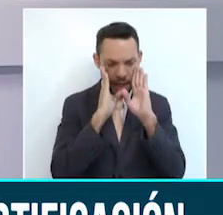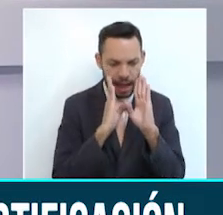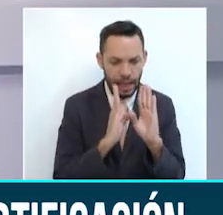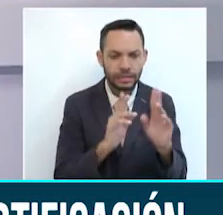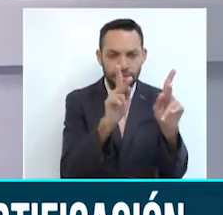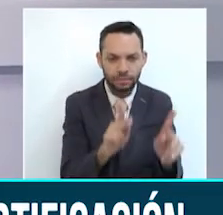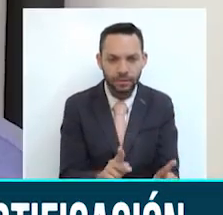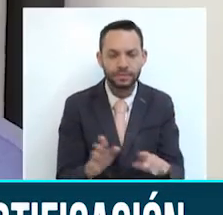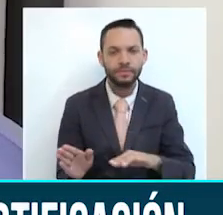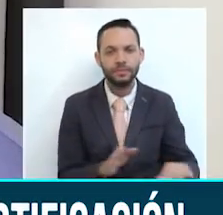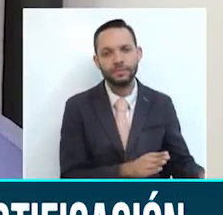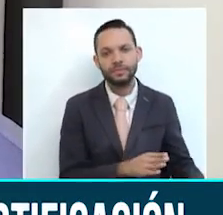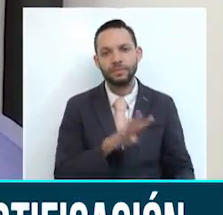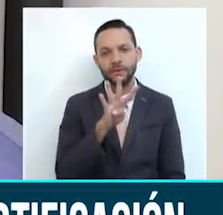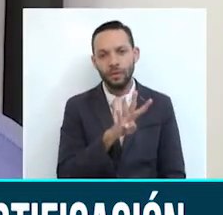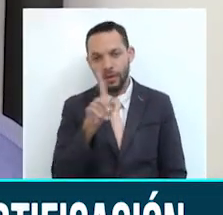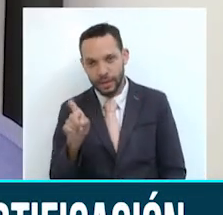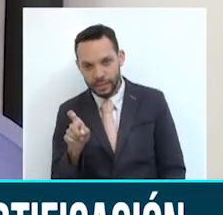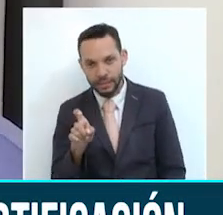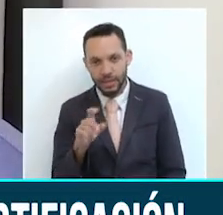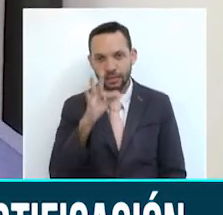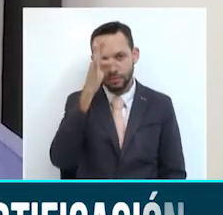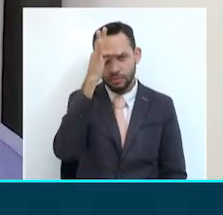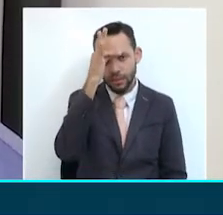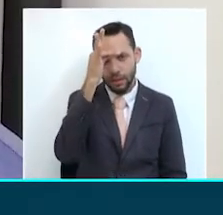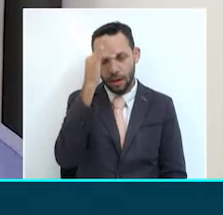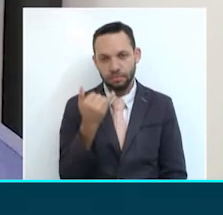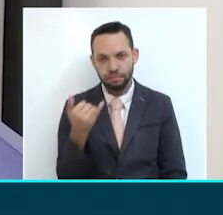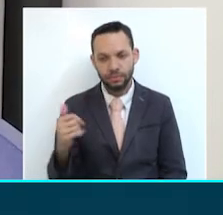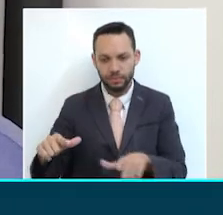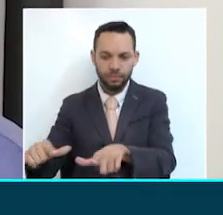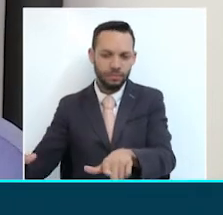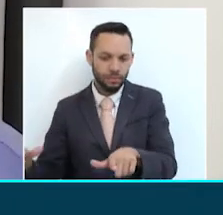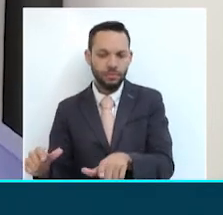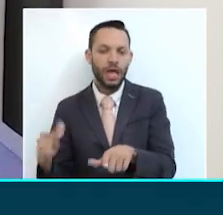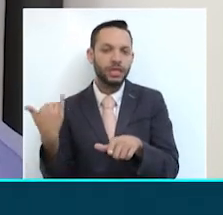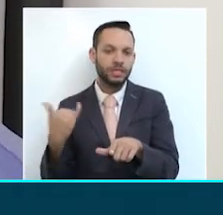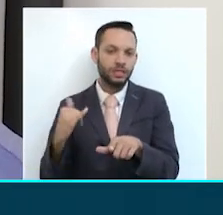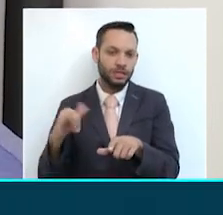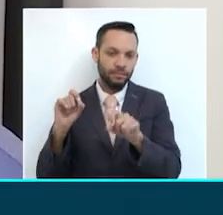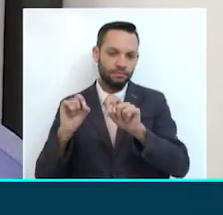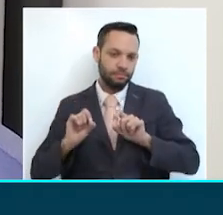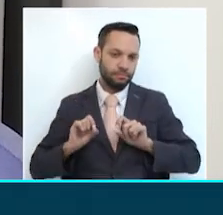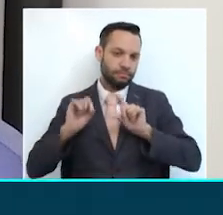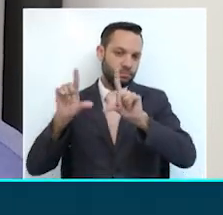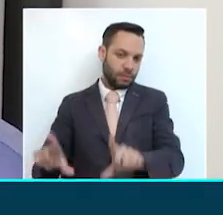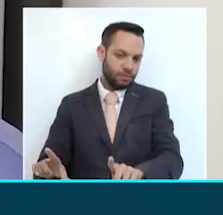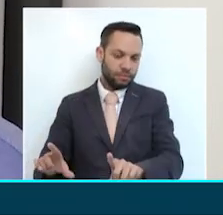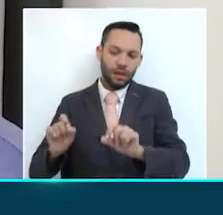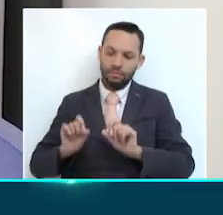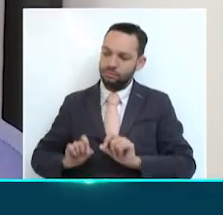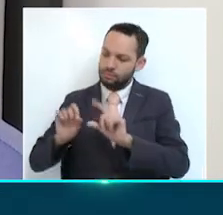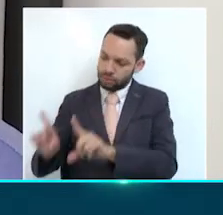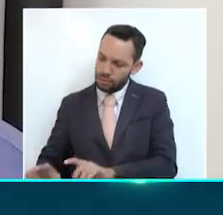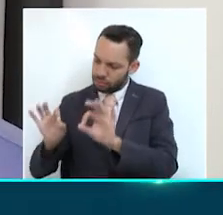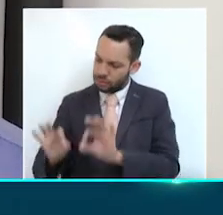fecha hay 46 hospitales del país que han obtenido la acreditación. La acreditación es un reconocimiento conjunto